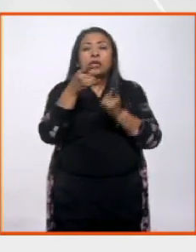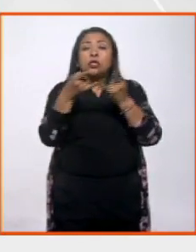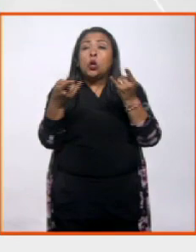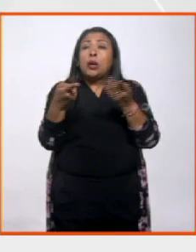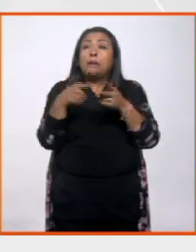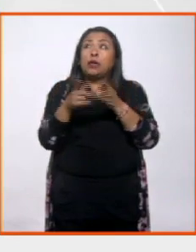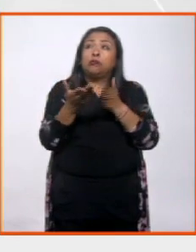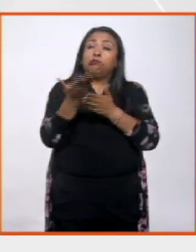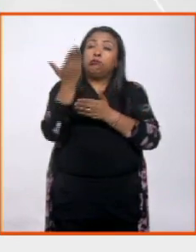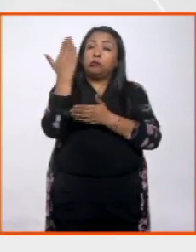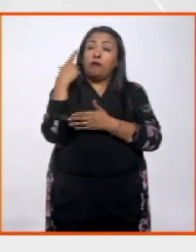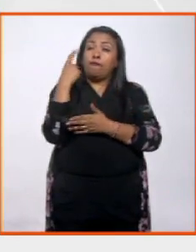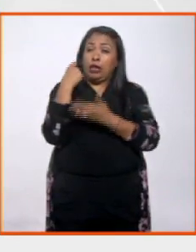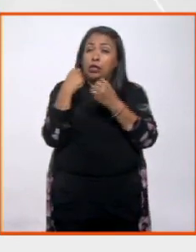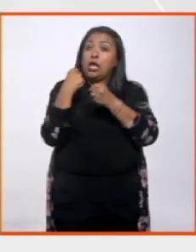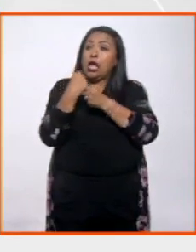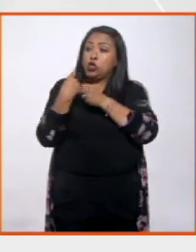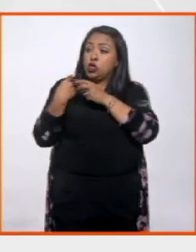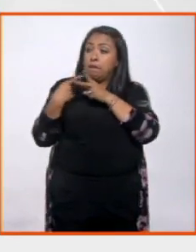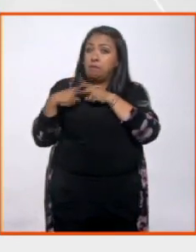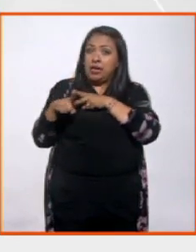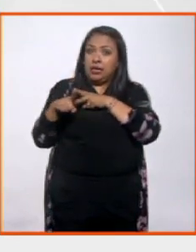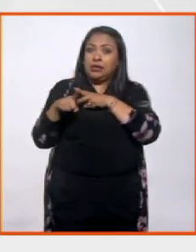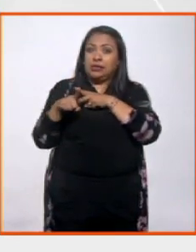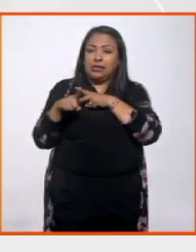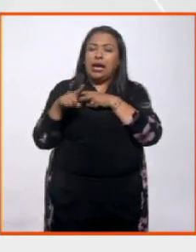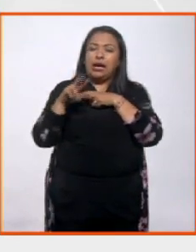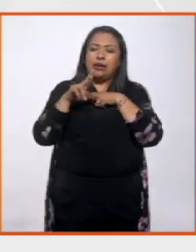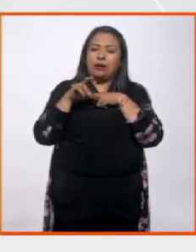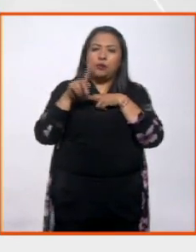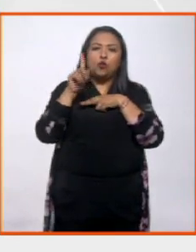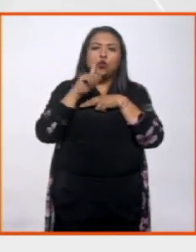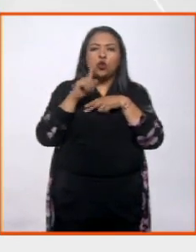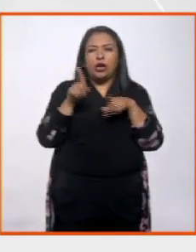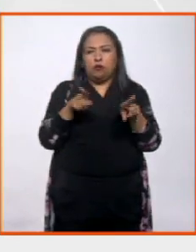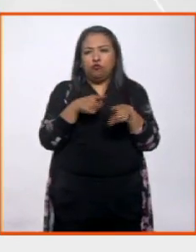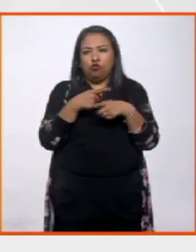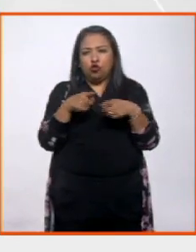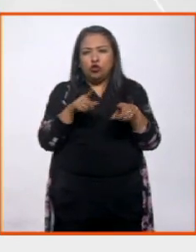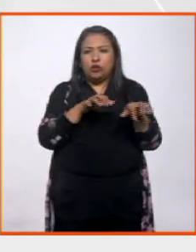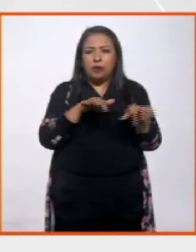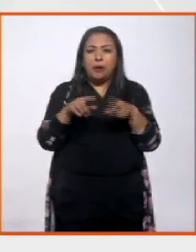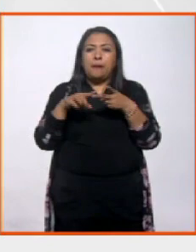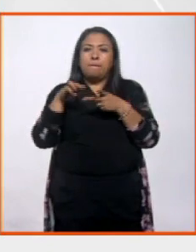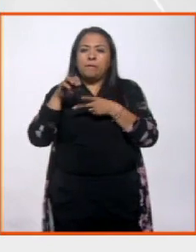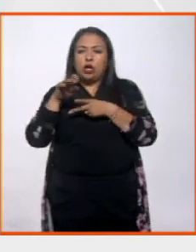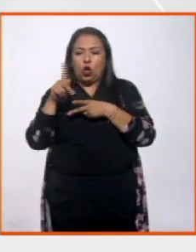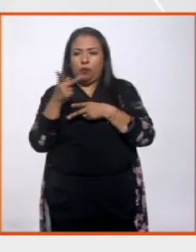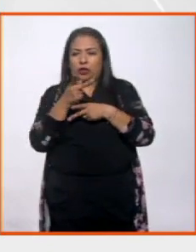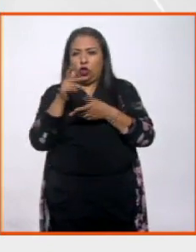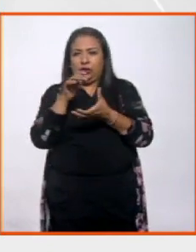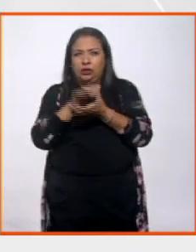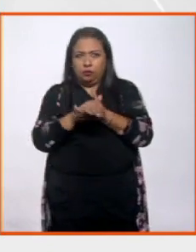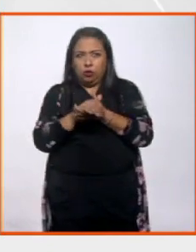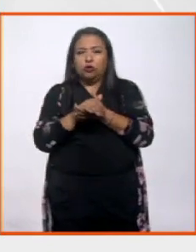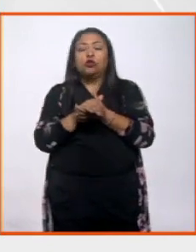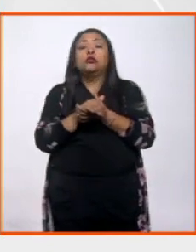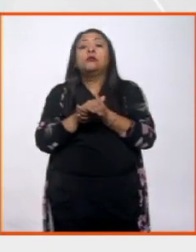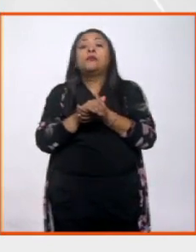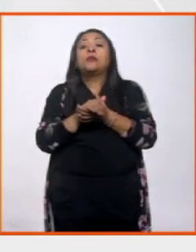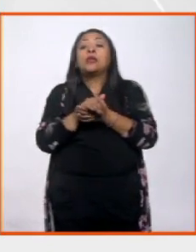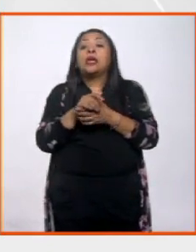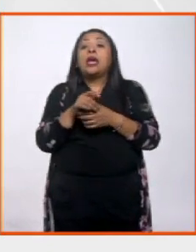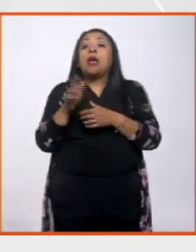justo 20 años. Hace justo 20 años, Alina Ramírez, una música y pianista mexicana, y Mario López, su pareja, que es lesbejista y arreglista,